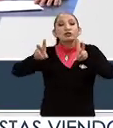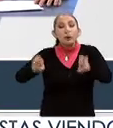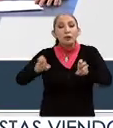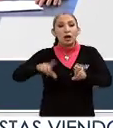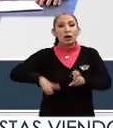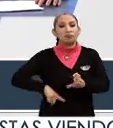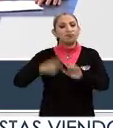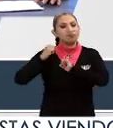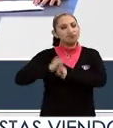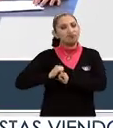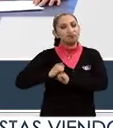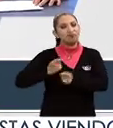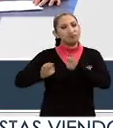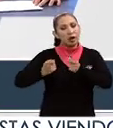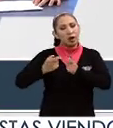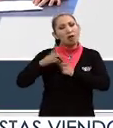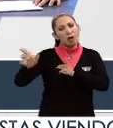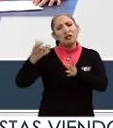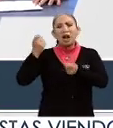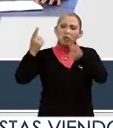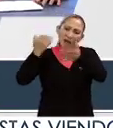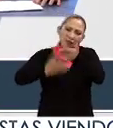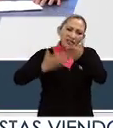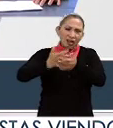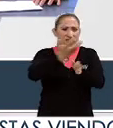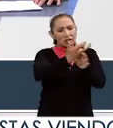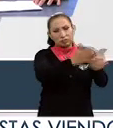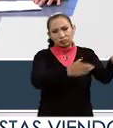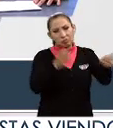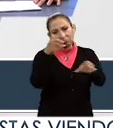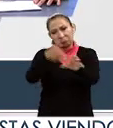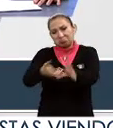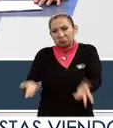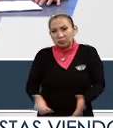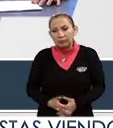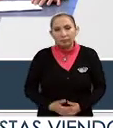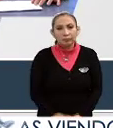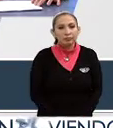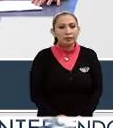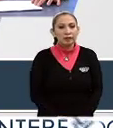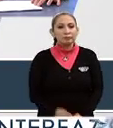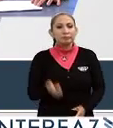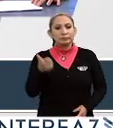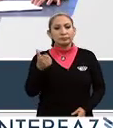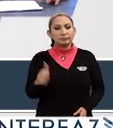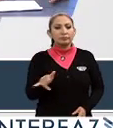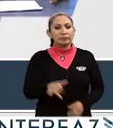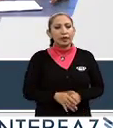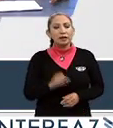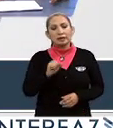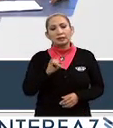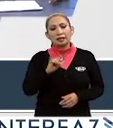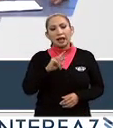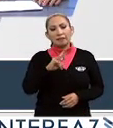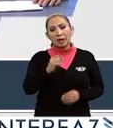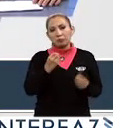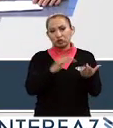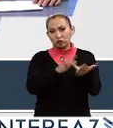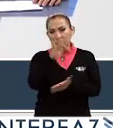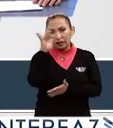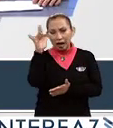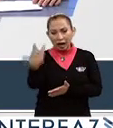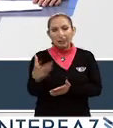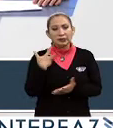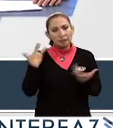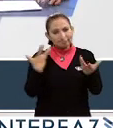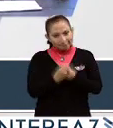gobernanza. Claro. Con grandes ausentes como Estados Unidos. Claro. Así es, Silvia, pues te agradezco mucho